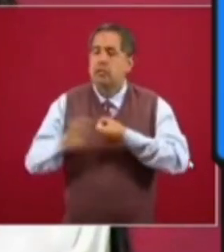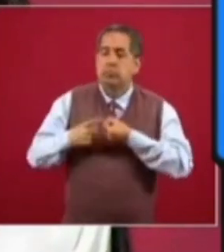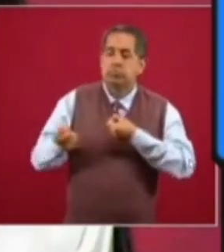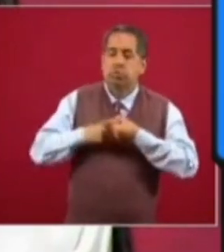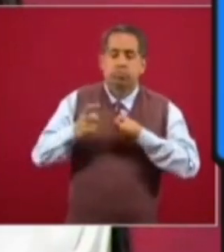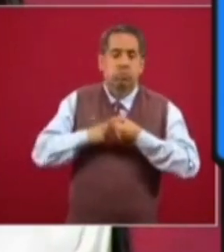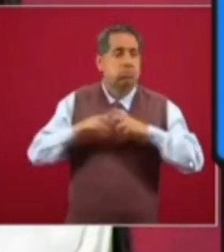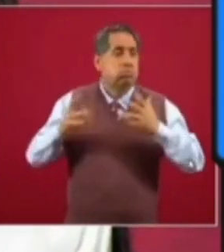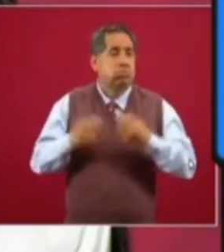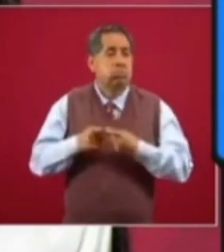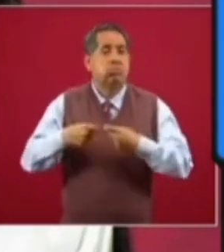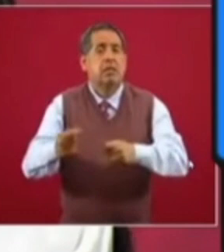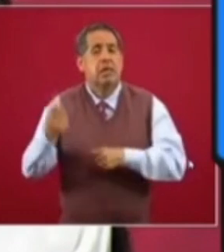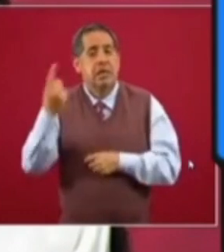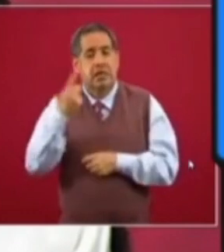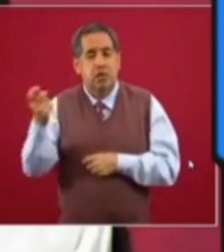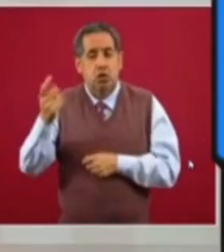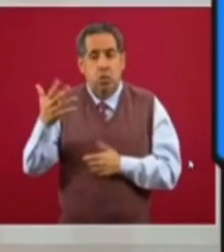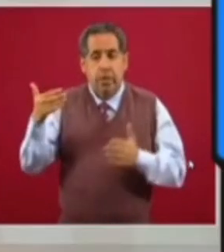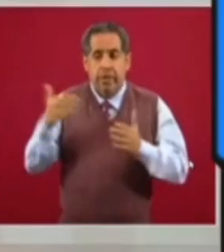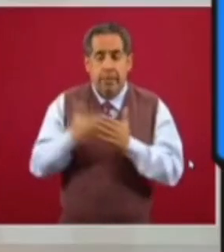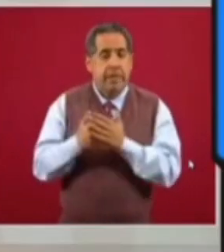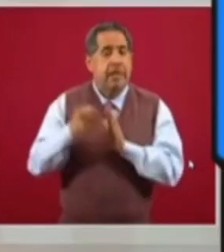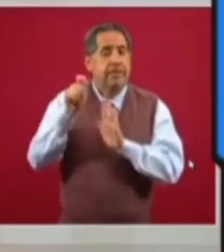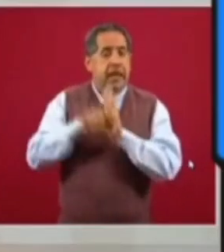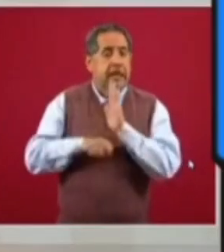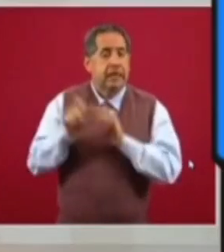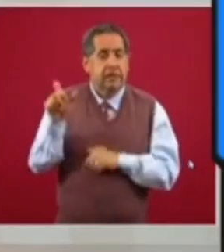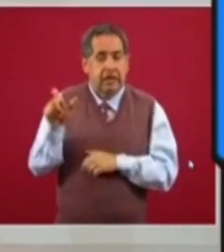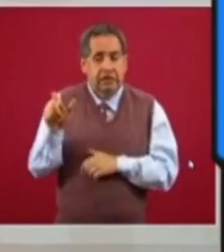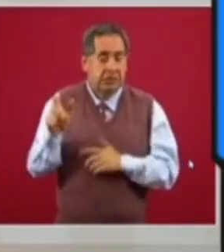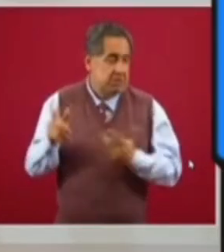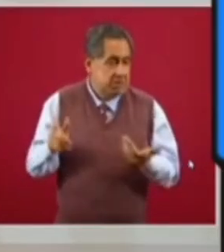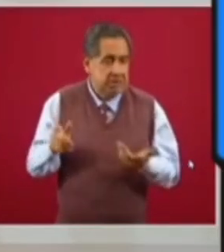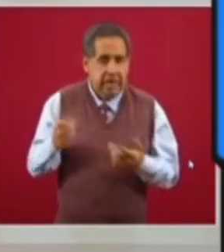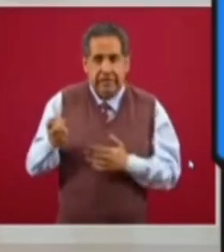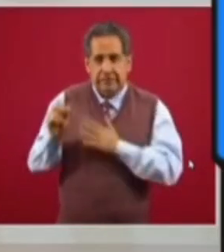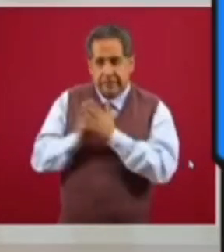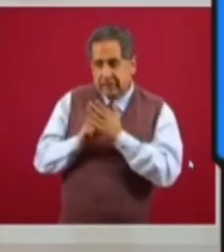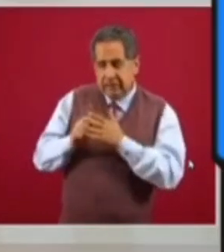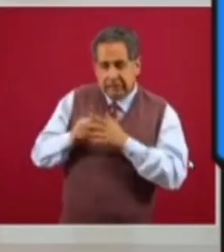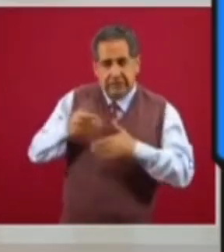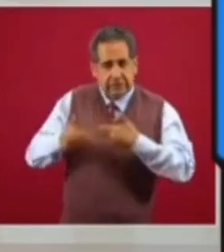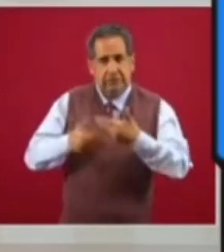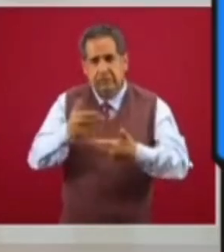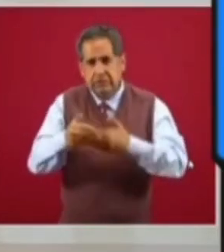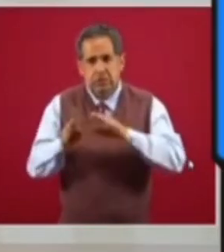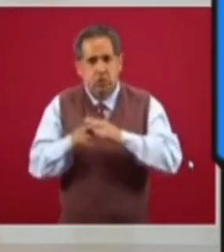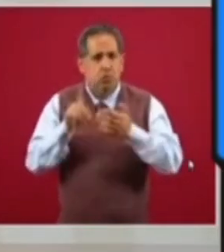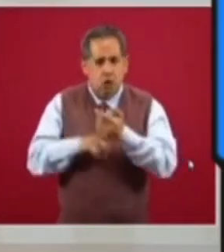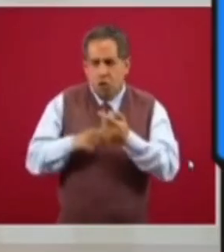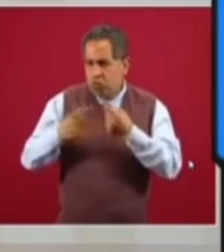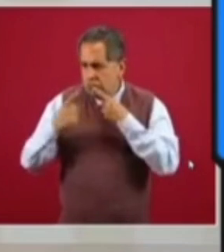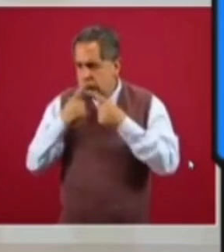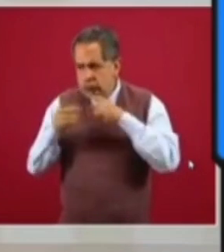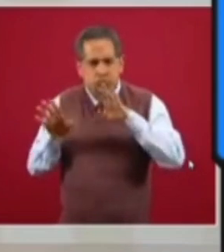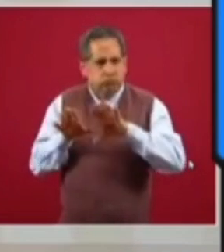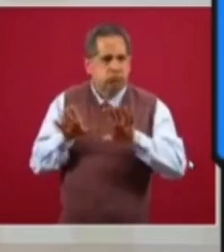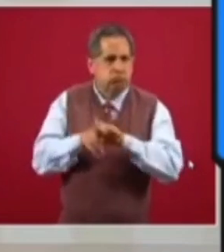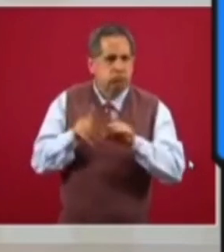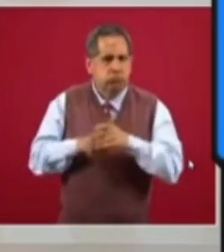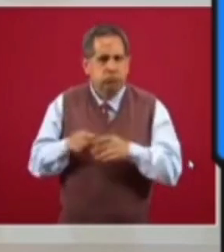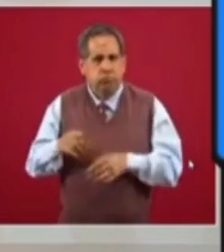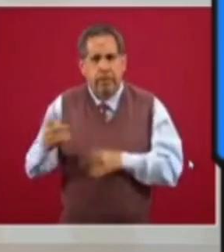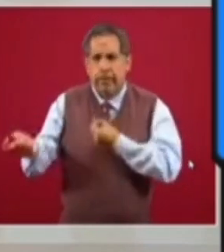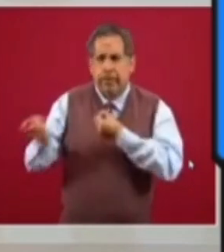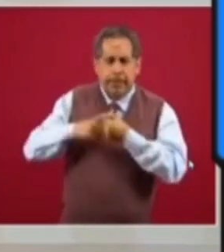por entregar 150 mil tarjetas de estos meses que hemos ido incorporando, que se